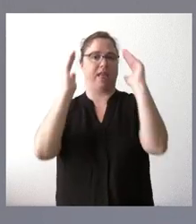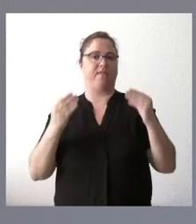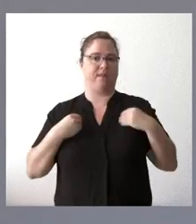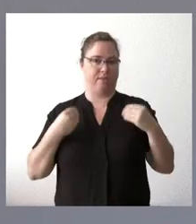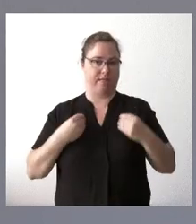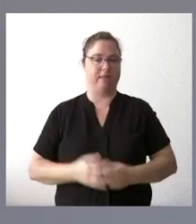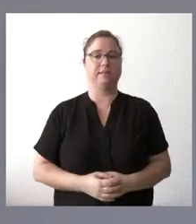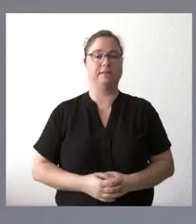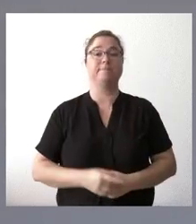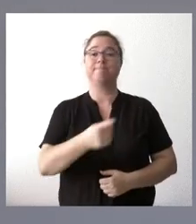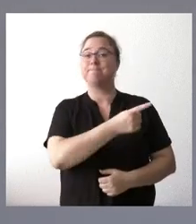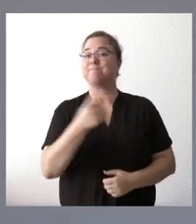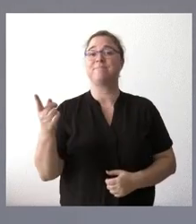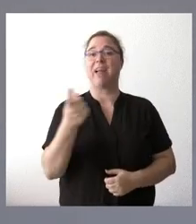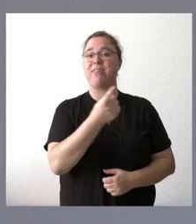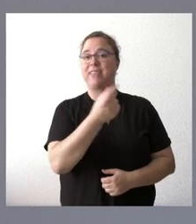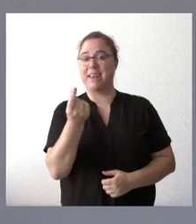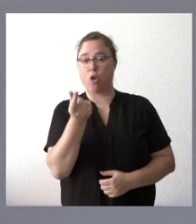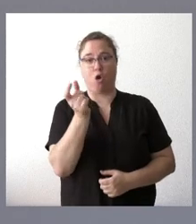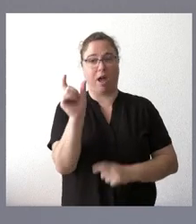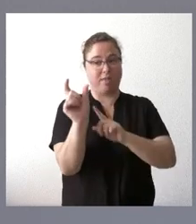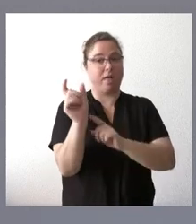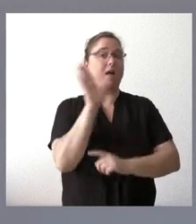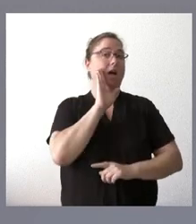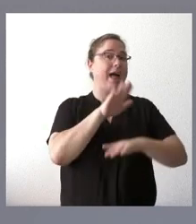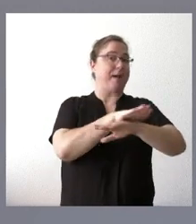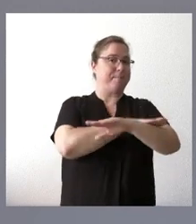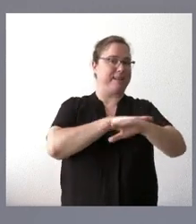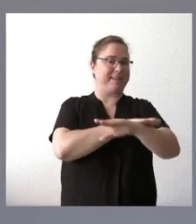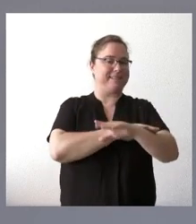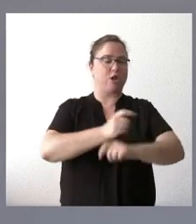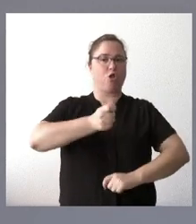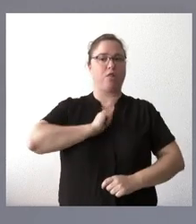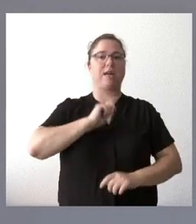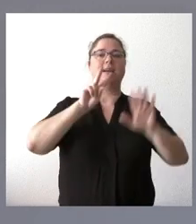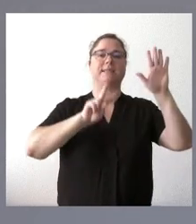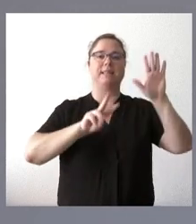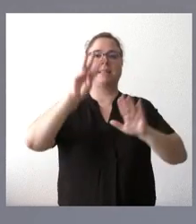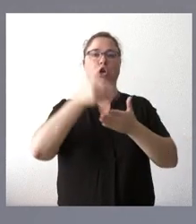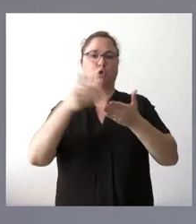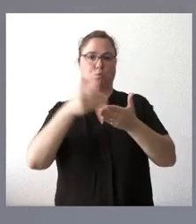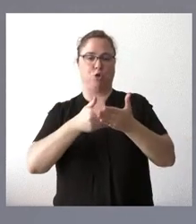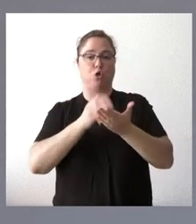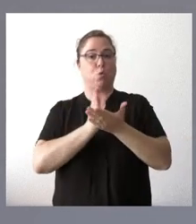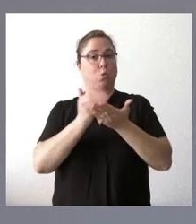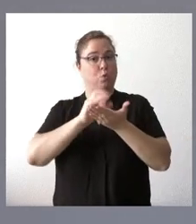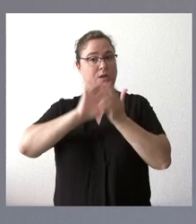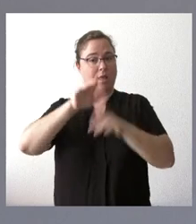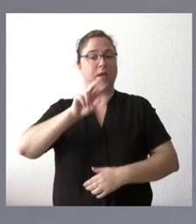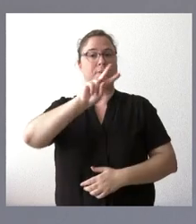De estas cantidades, inicialmente en el acuerdo el ministerio aporta 78 millones de euros y la Junta de Castilla y León 24 millones de euros,